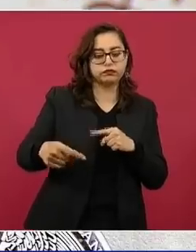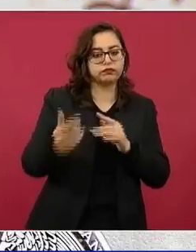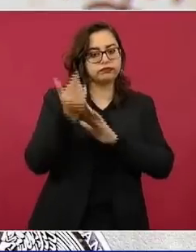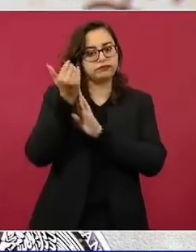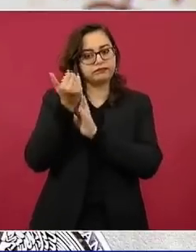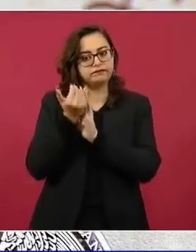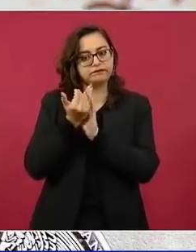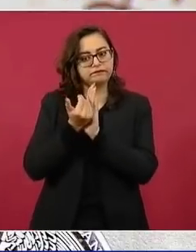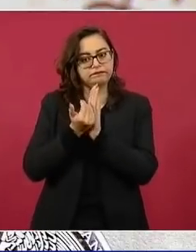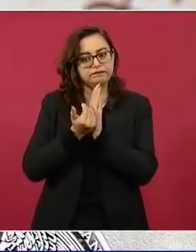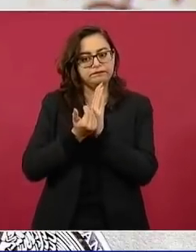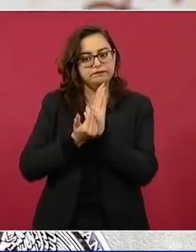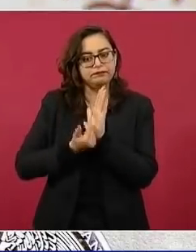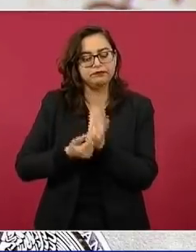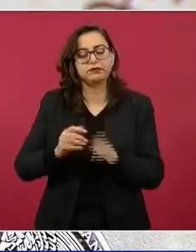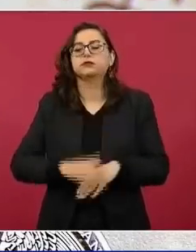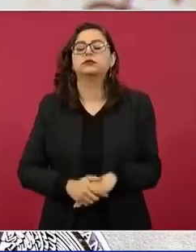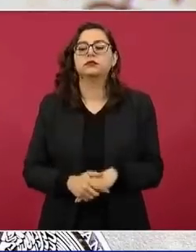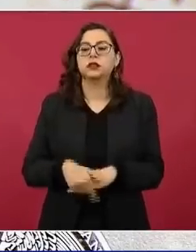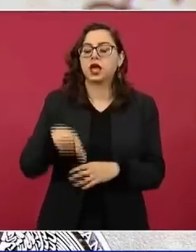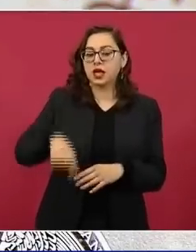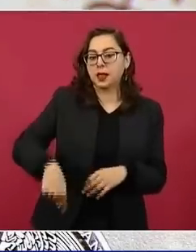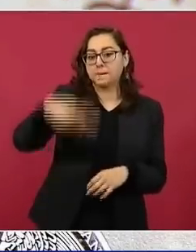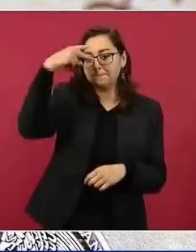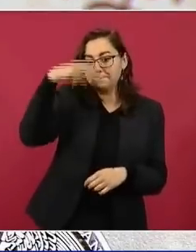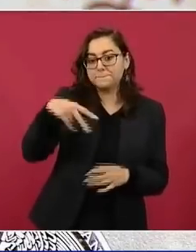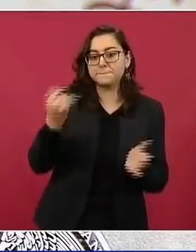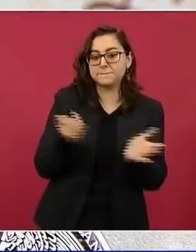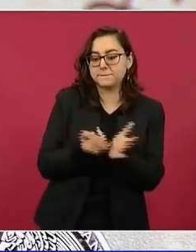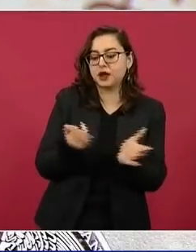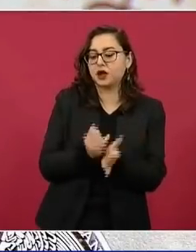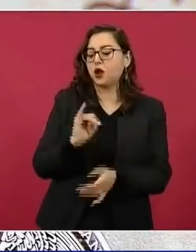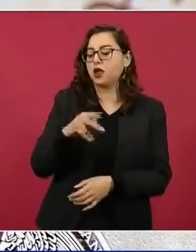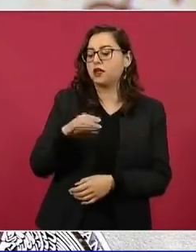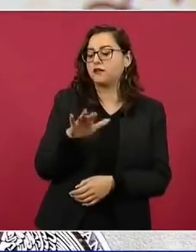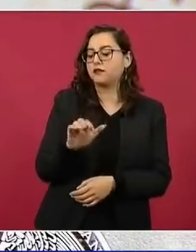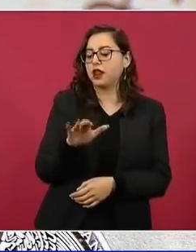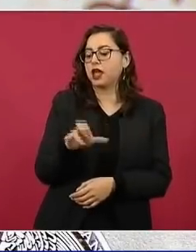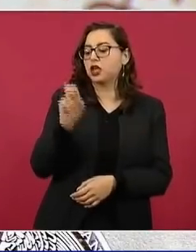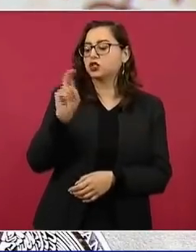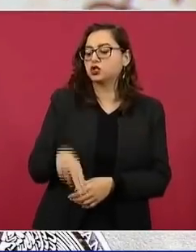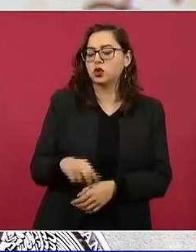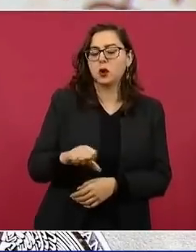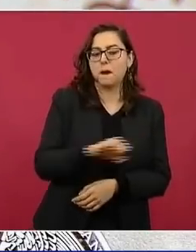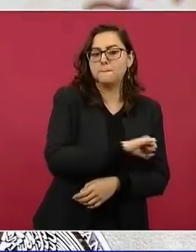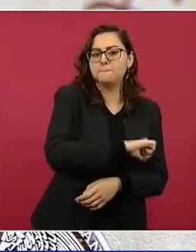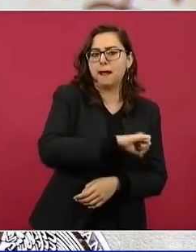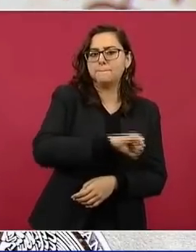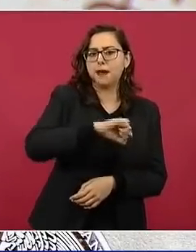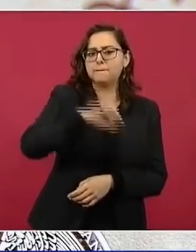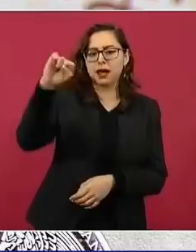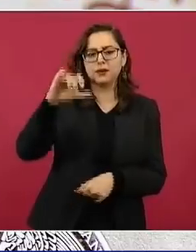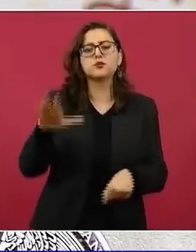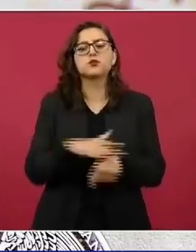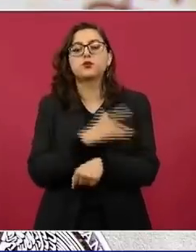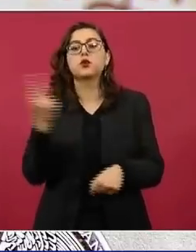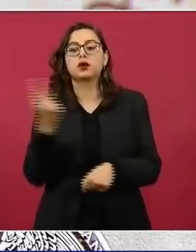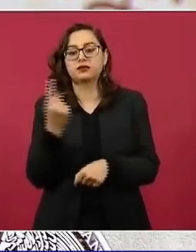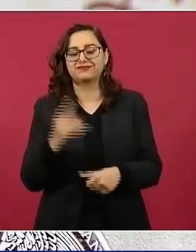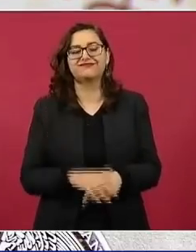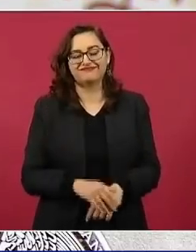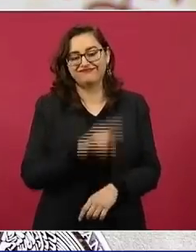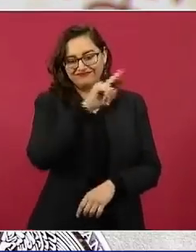El repunte de la inflación en México en gran medida ha sido consecuencia de la mayor inflación en Estados Unidos debido